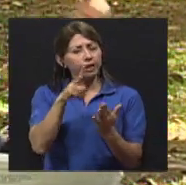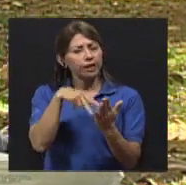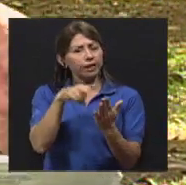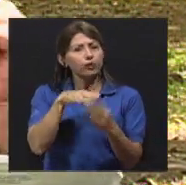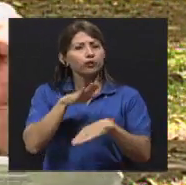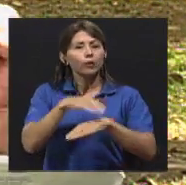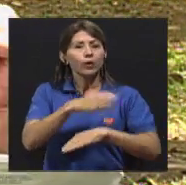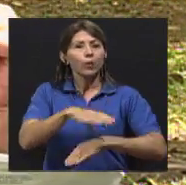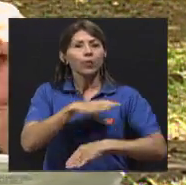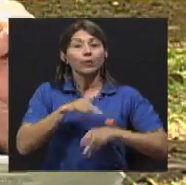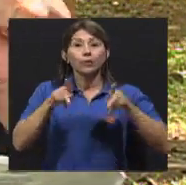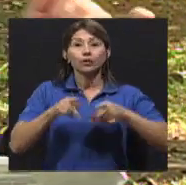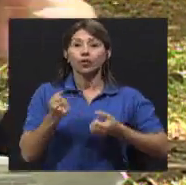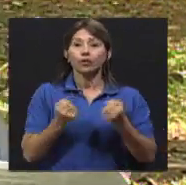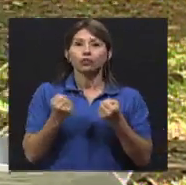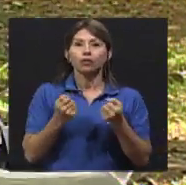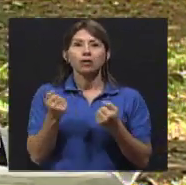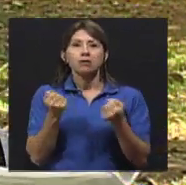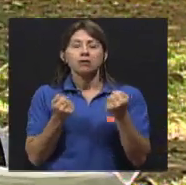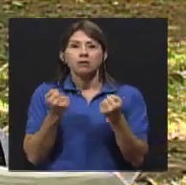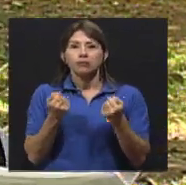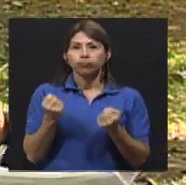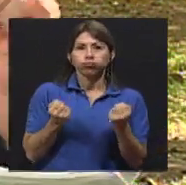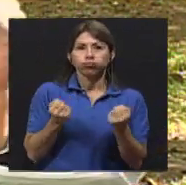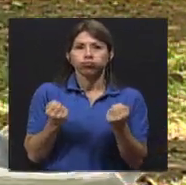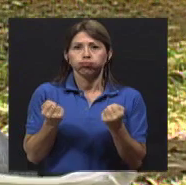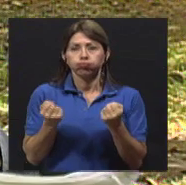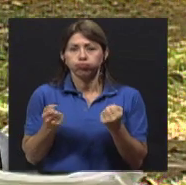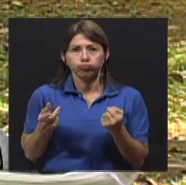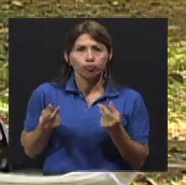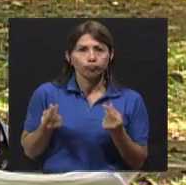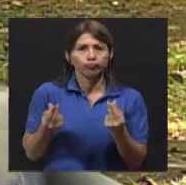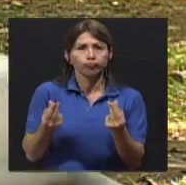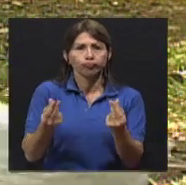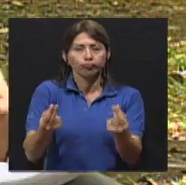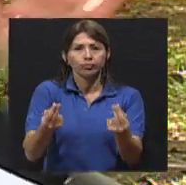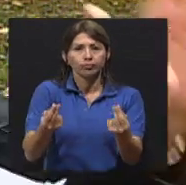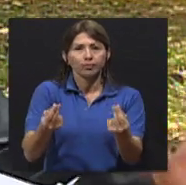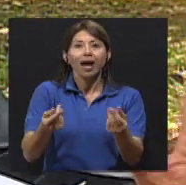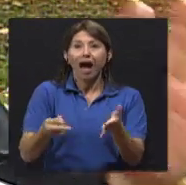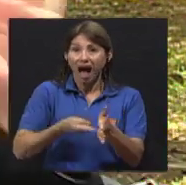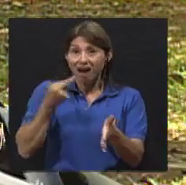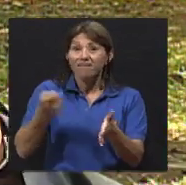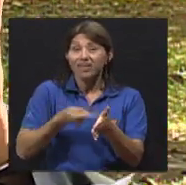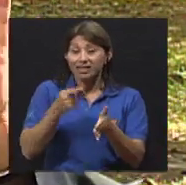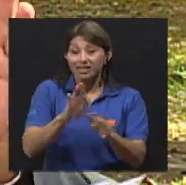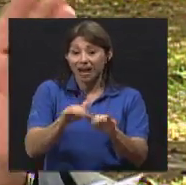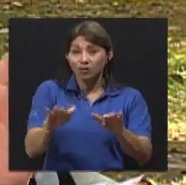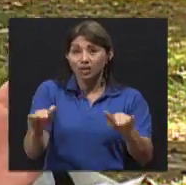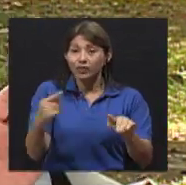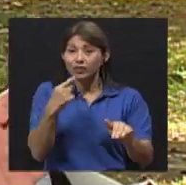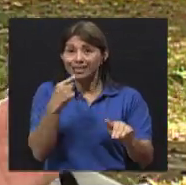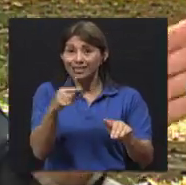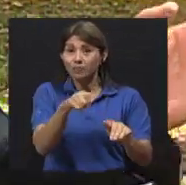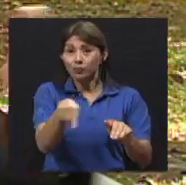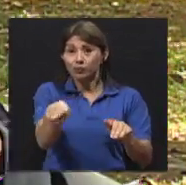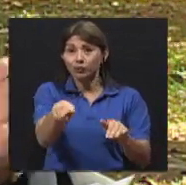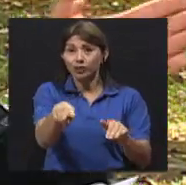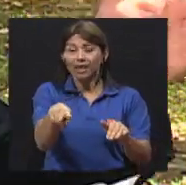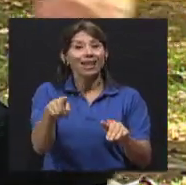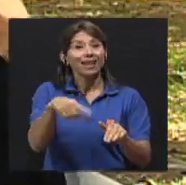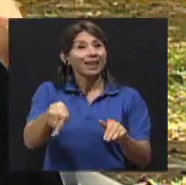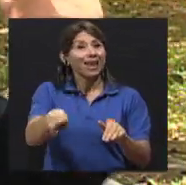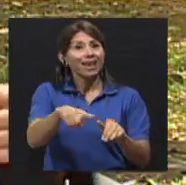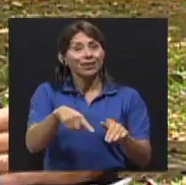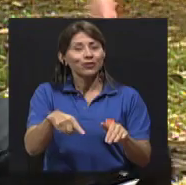de los conductores. Manejar exceso de velocidad, que eso influye también. Y muchas veces, y a los niños les hablamos también, que no tienen